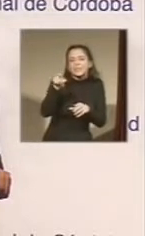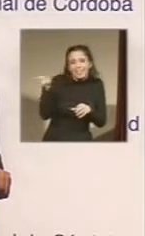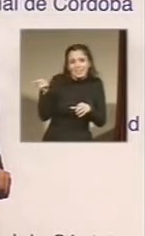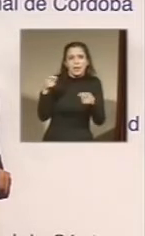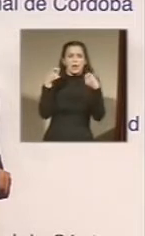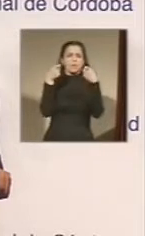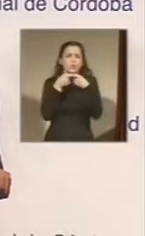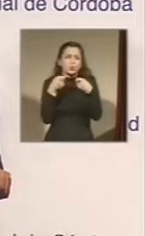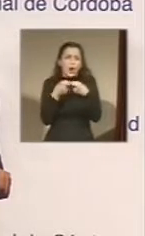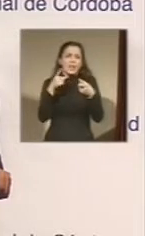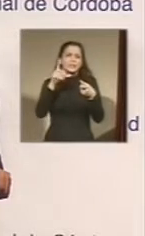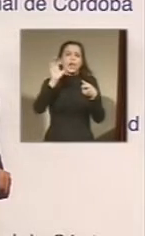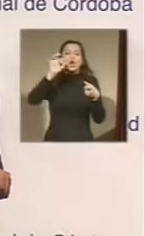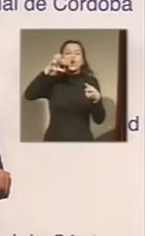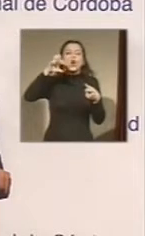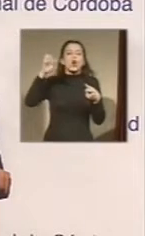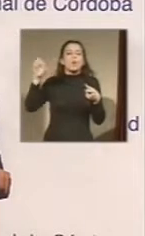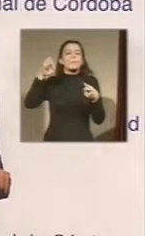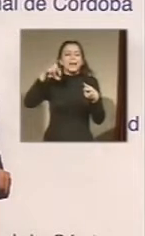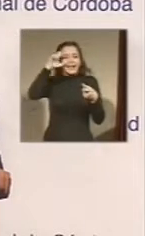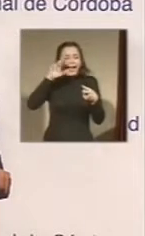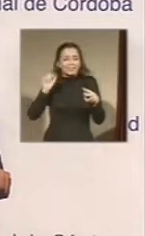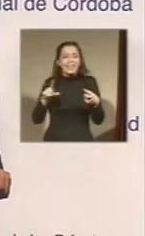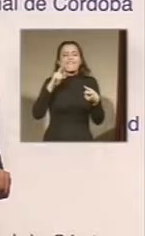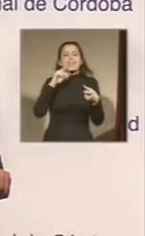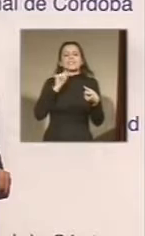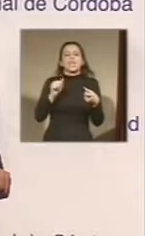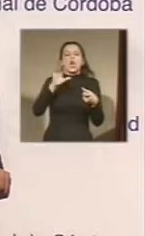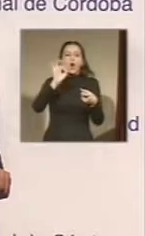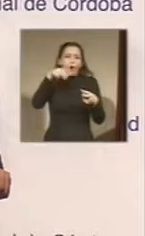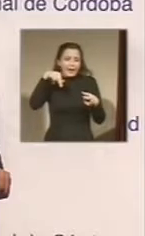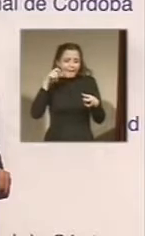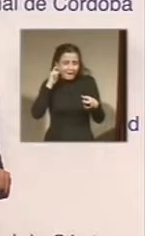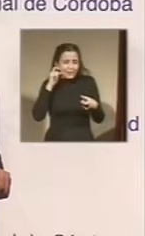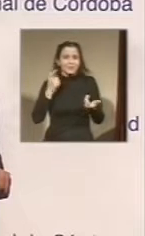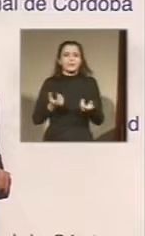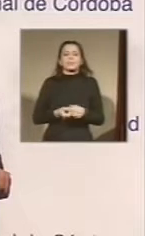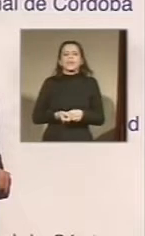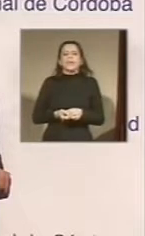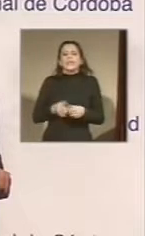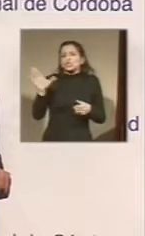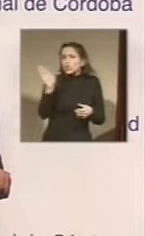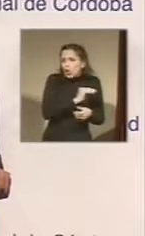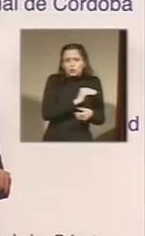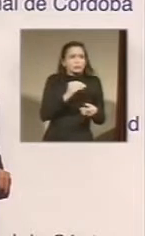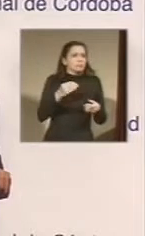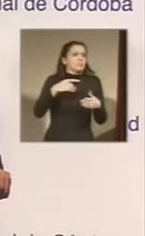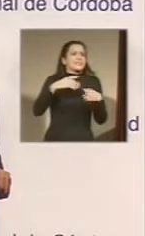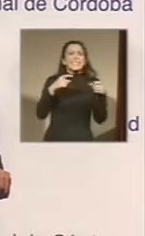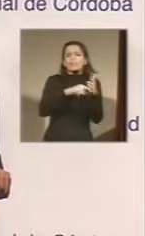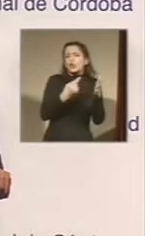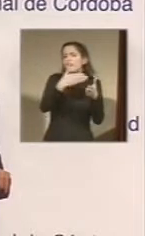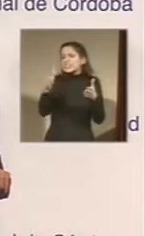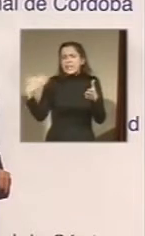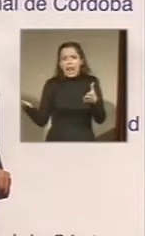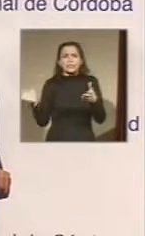cooperativas, ONG, centros vecinales y organizaciones al solo efecto que se van a armar para que todos los cordobeses tengamos la